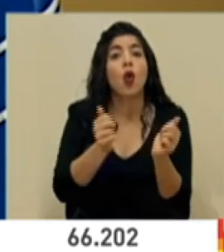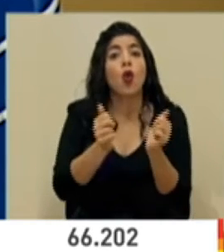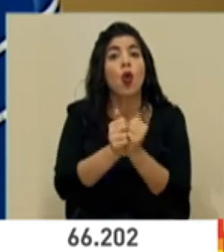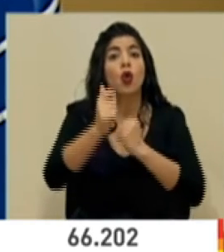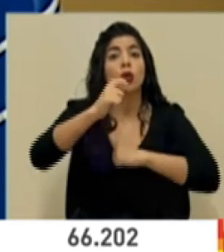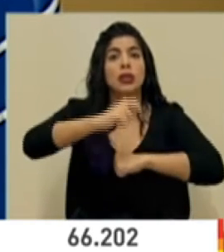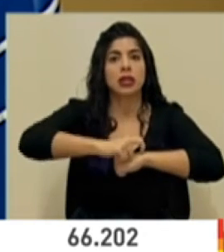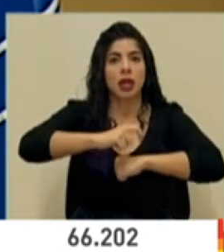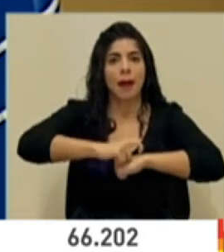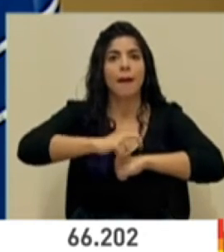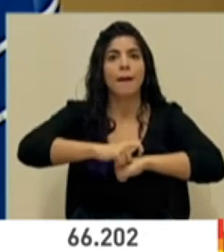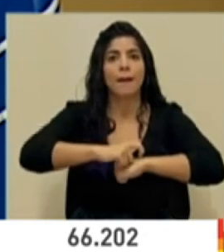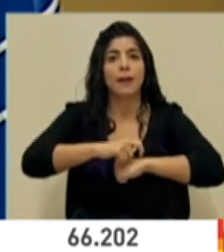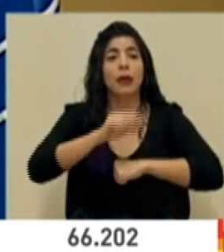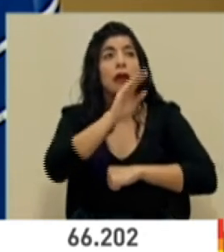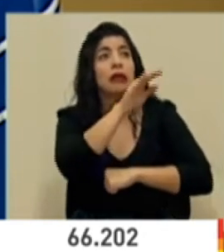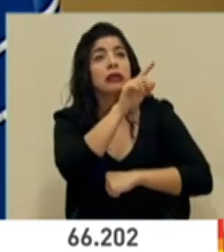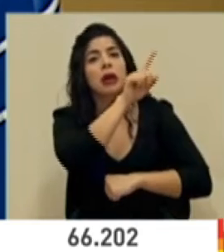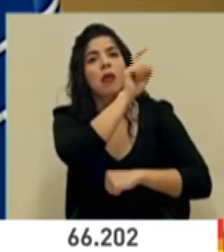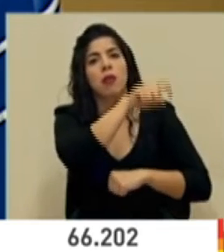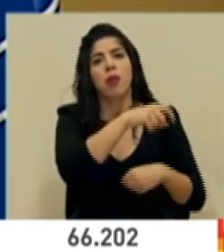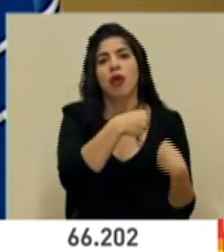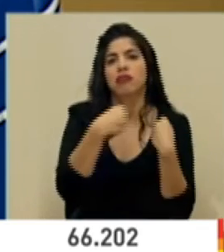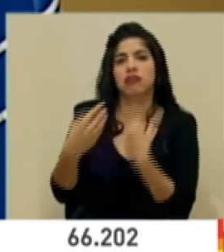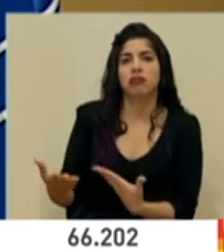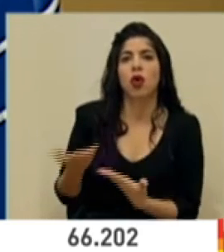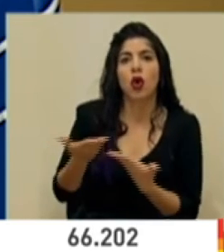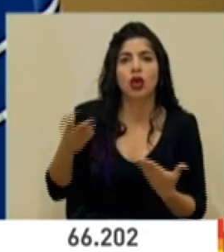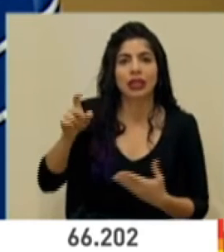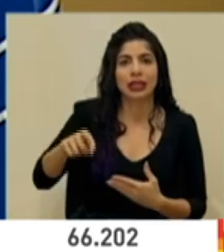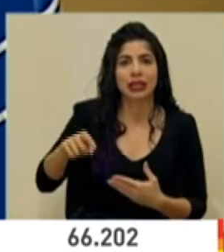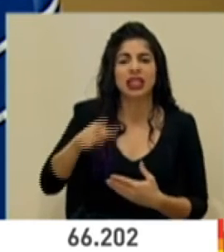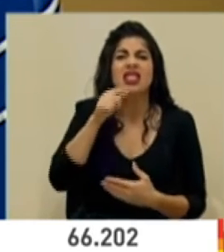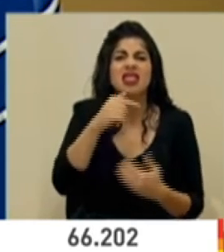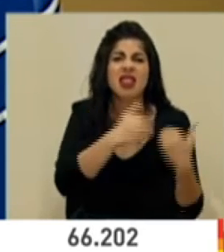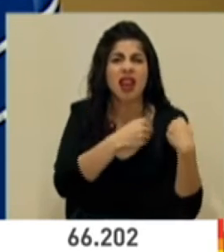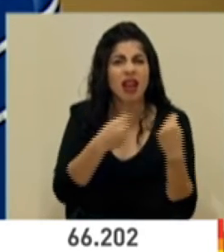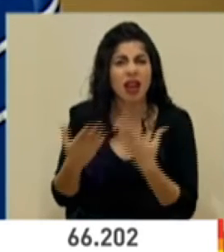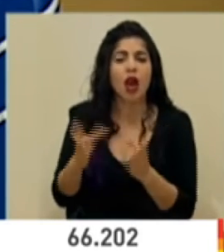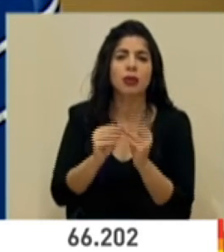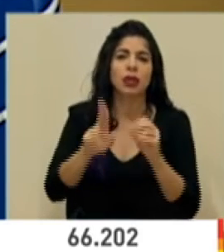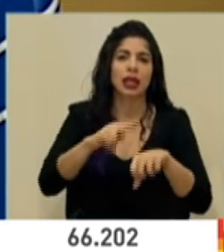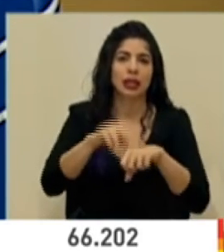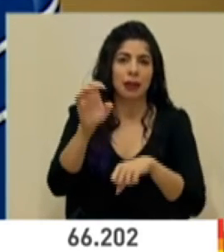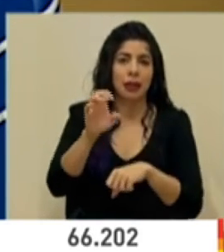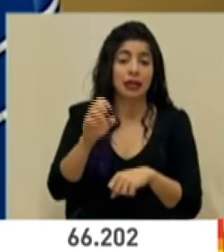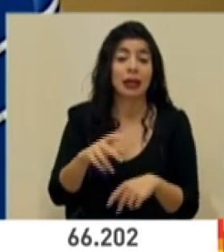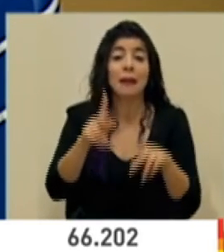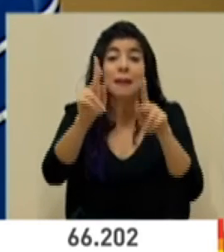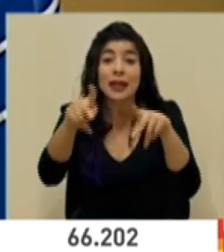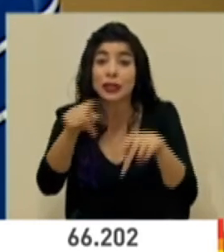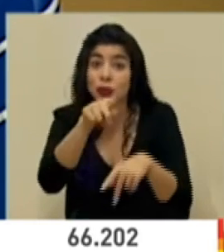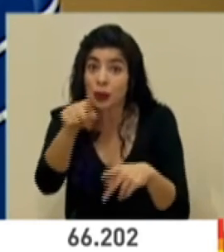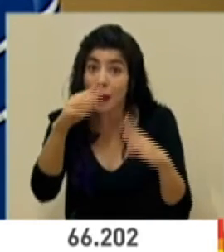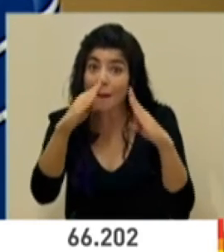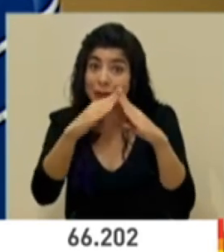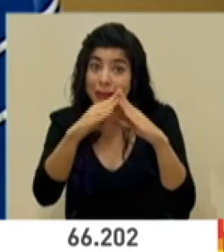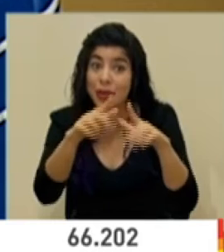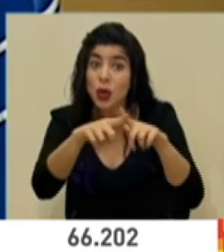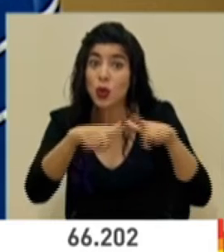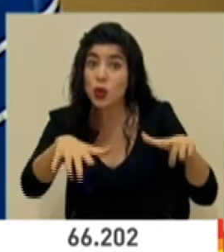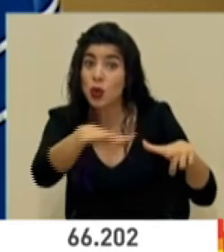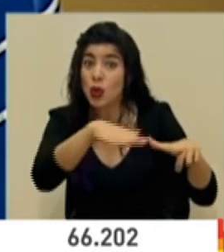nosotros podamos apoyarles desde la Comisión Nacional de Emergencia. A la población que habita en zonas de riesgo que ya son